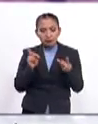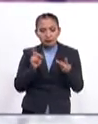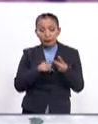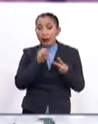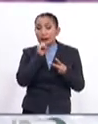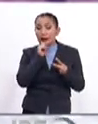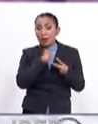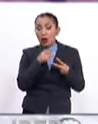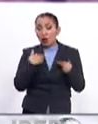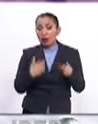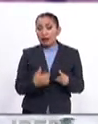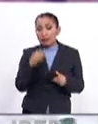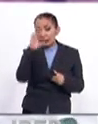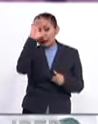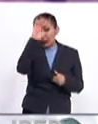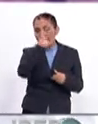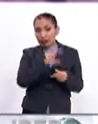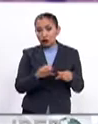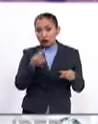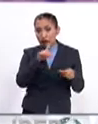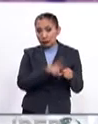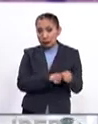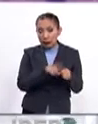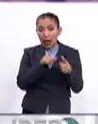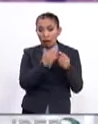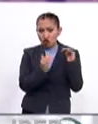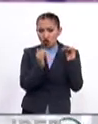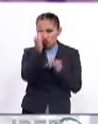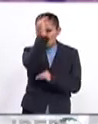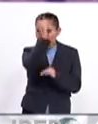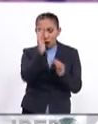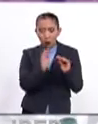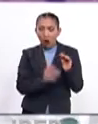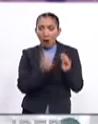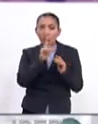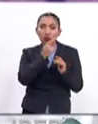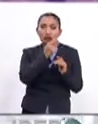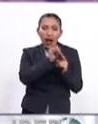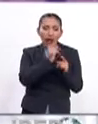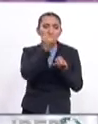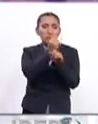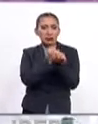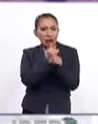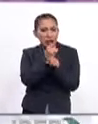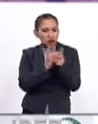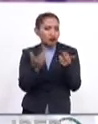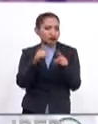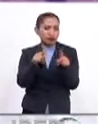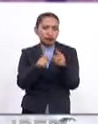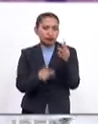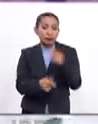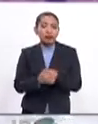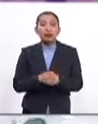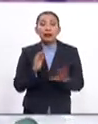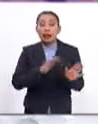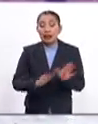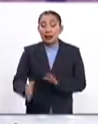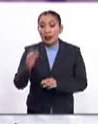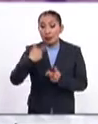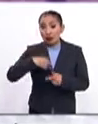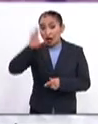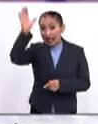Y además Humanidades y Ciencias Sociales de alto nivel, posgrado, investigación y demás. Los